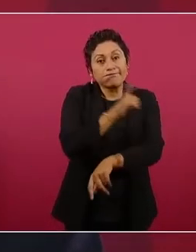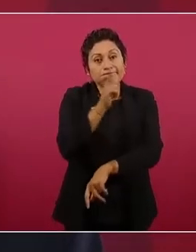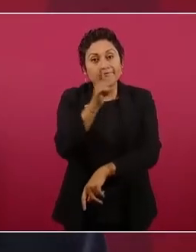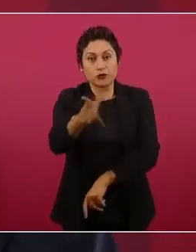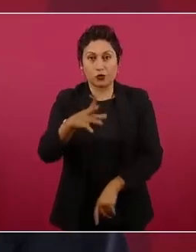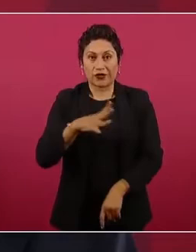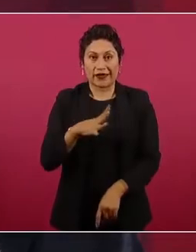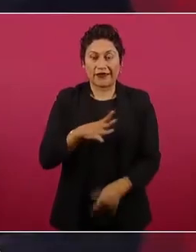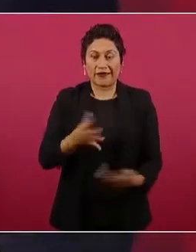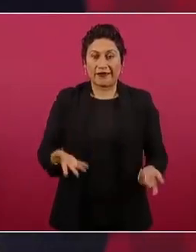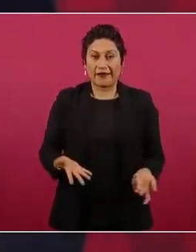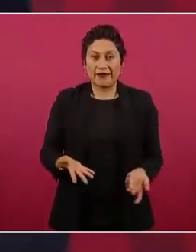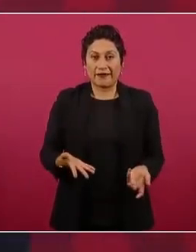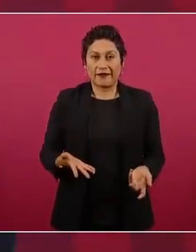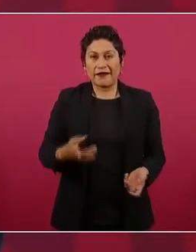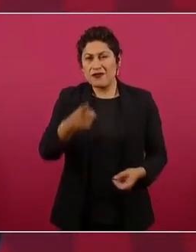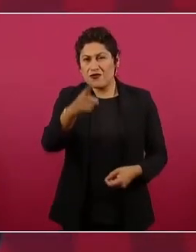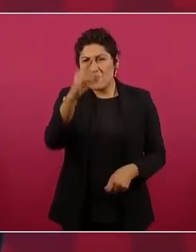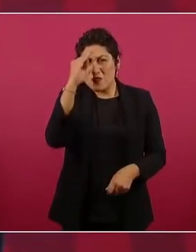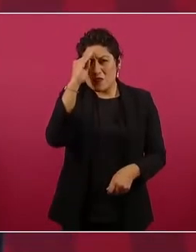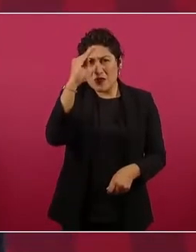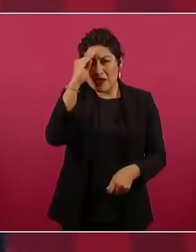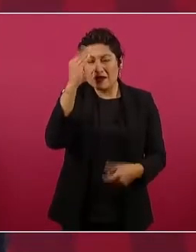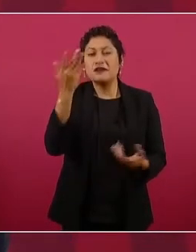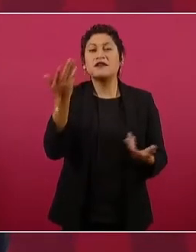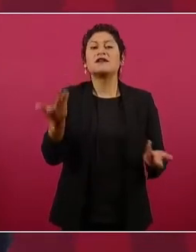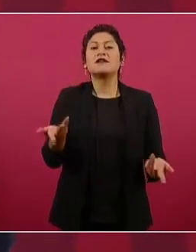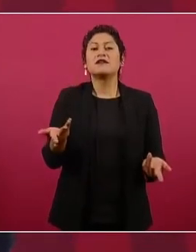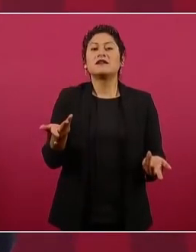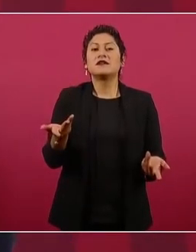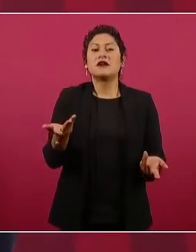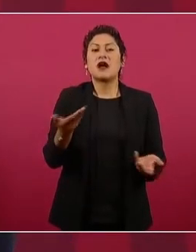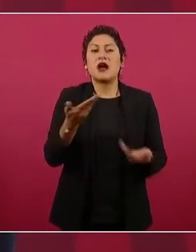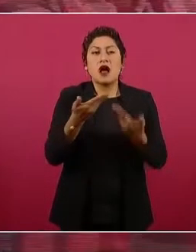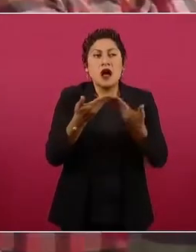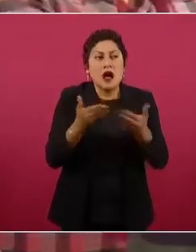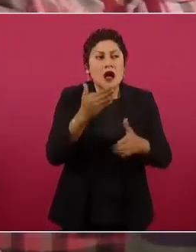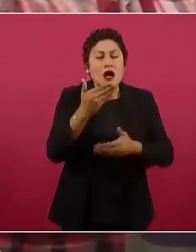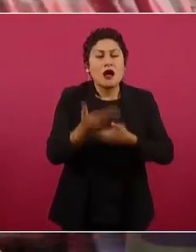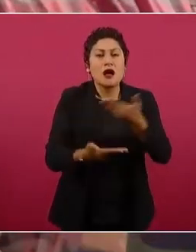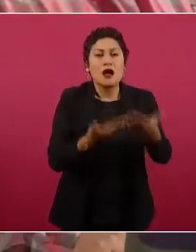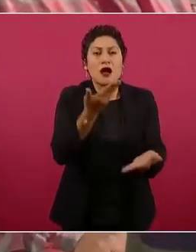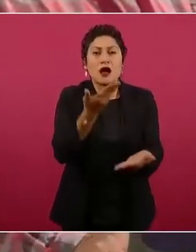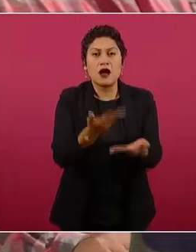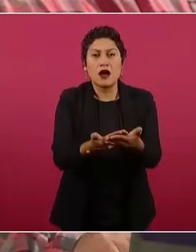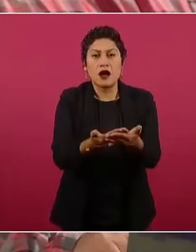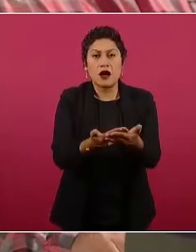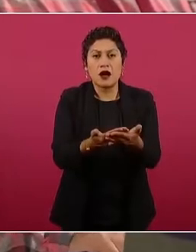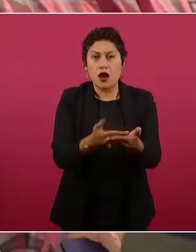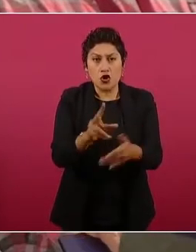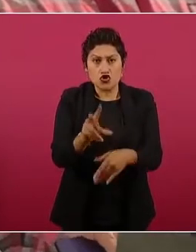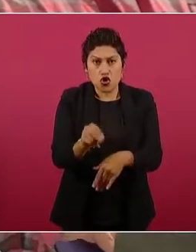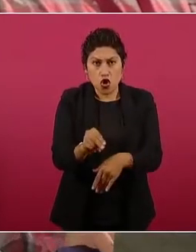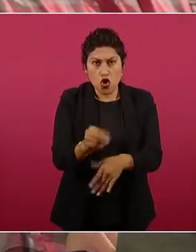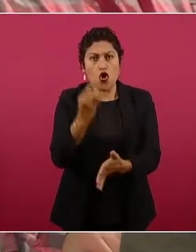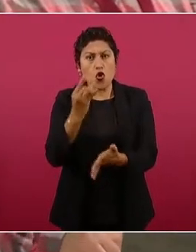Imagínense si no se considerara un servicio público, cómo